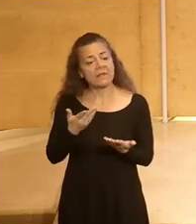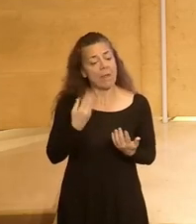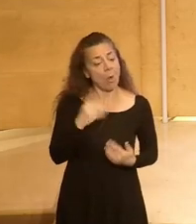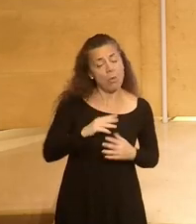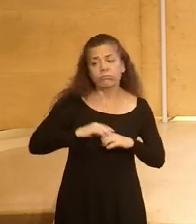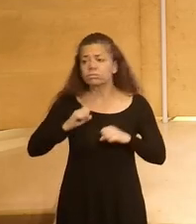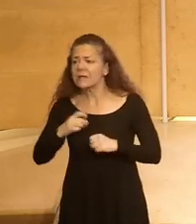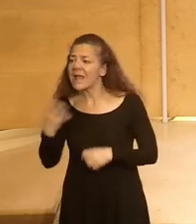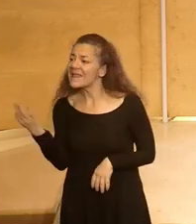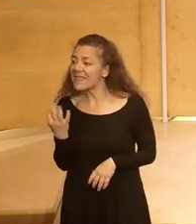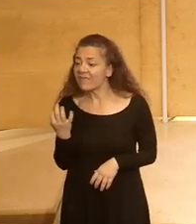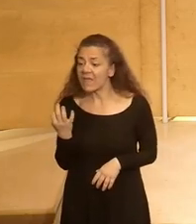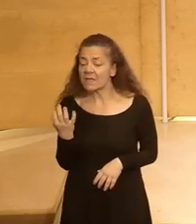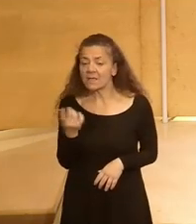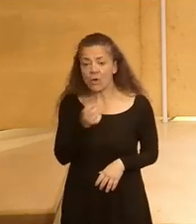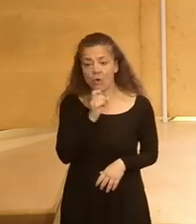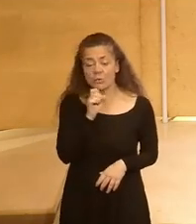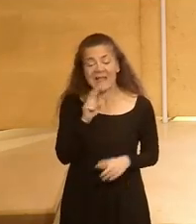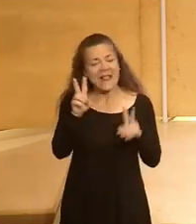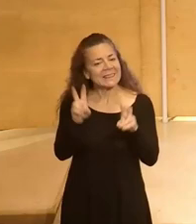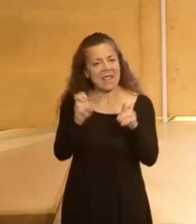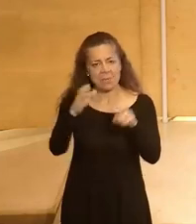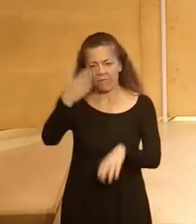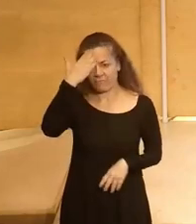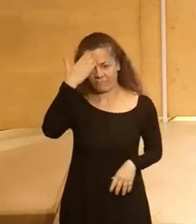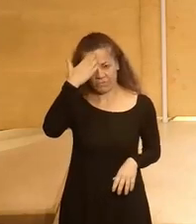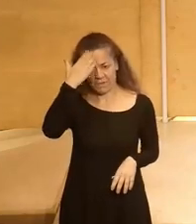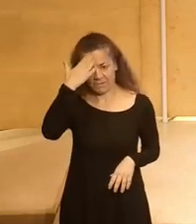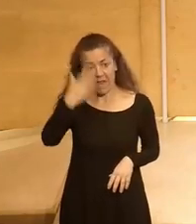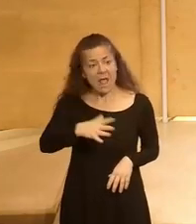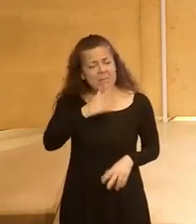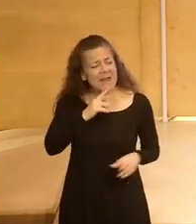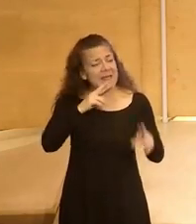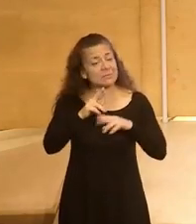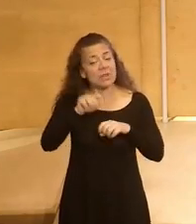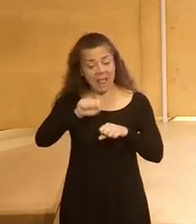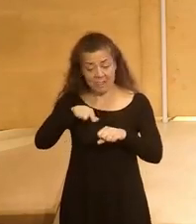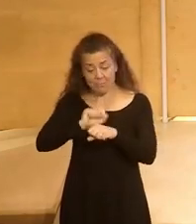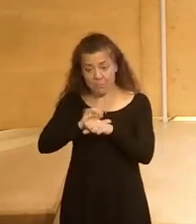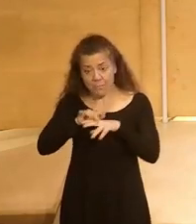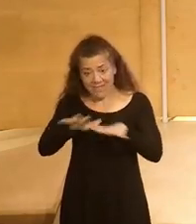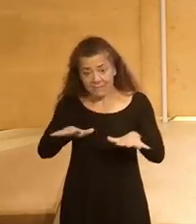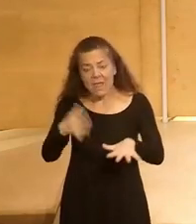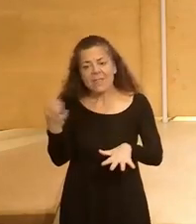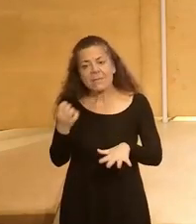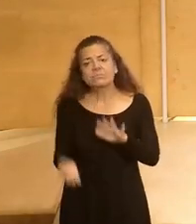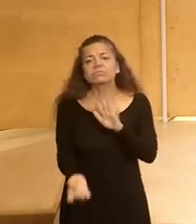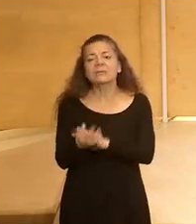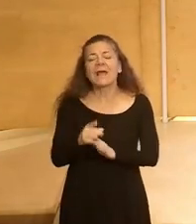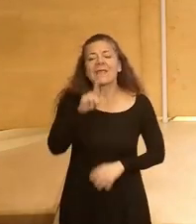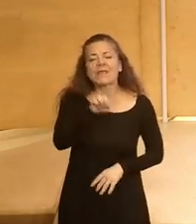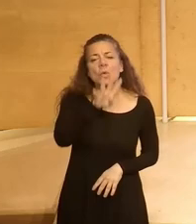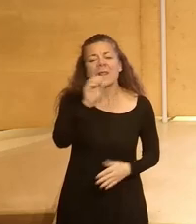tiene que ser es el tema fundamental porque para responder a la pandemia hemos tenido que emitir 140